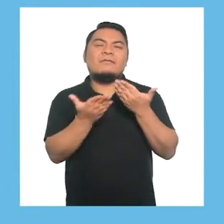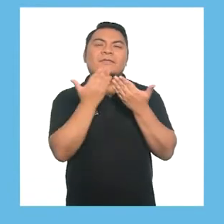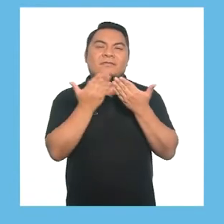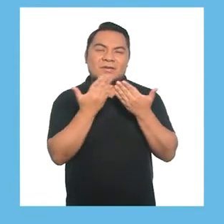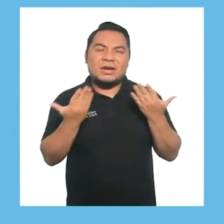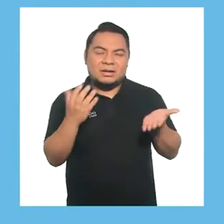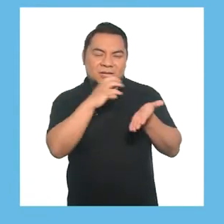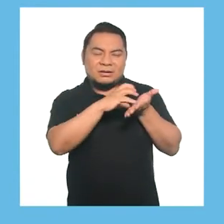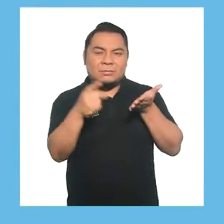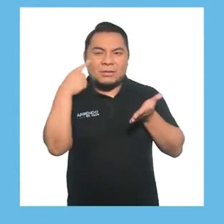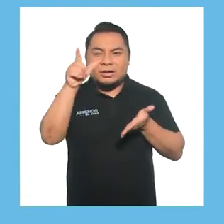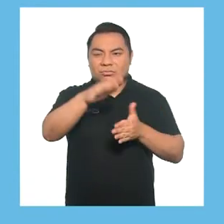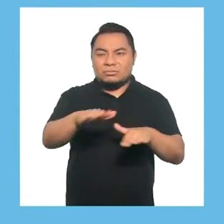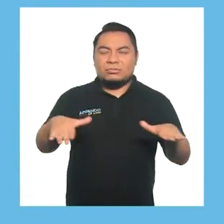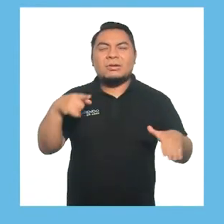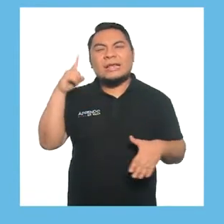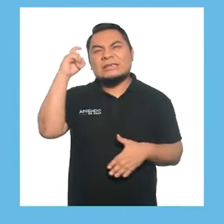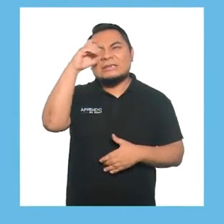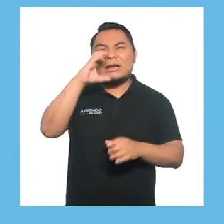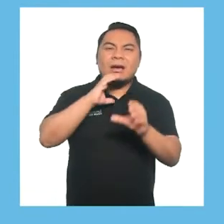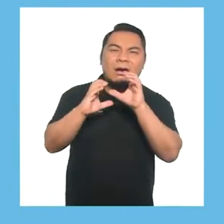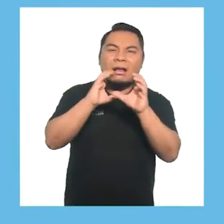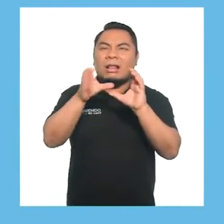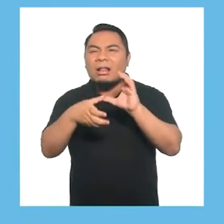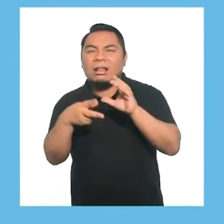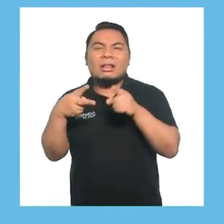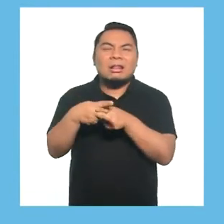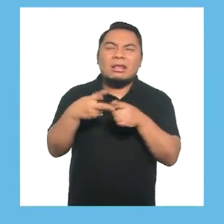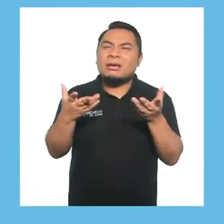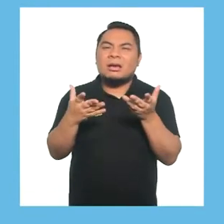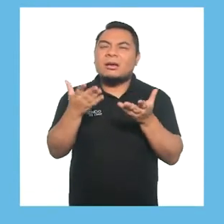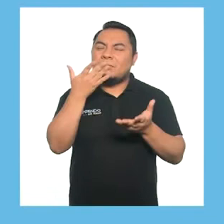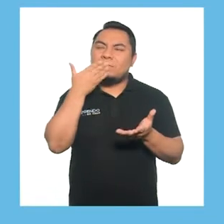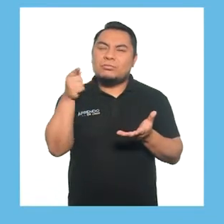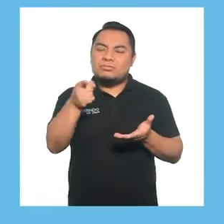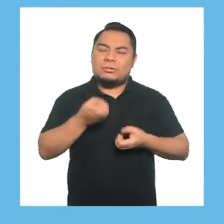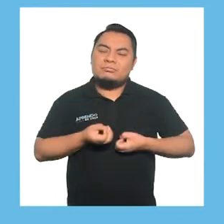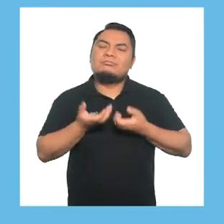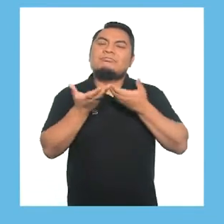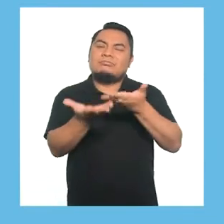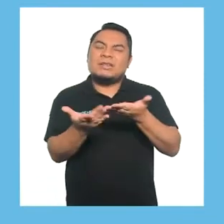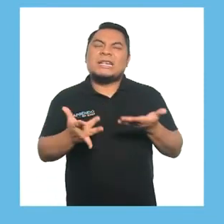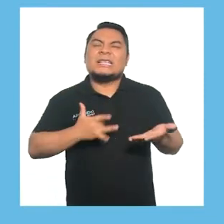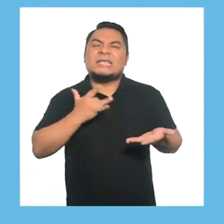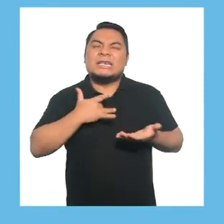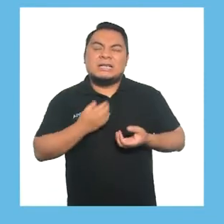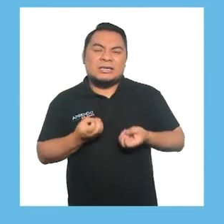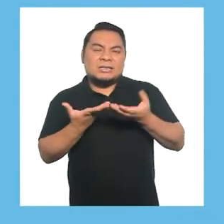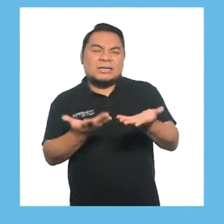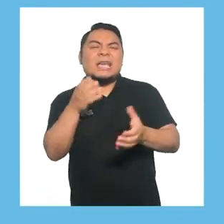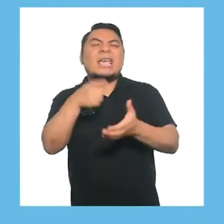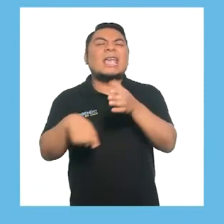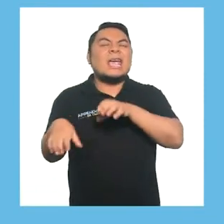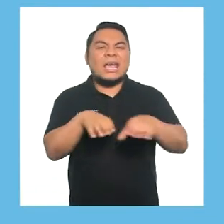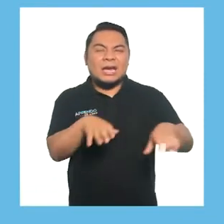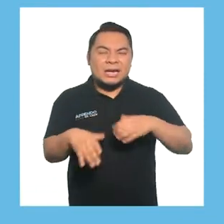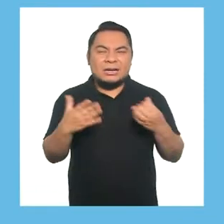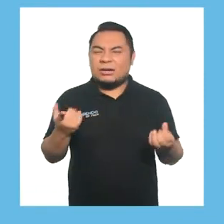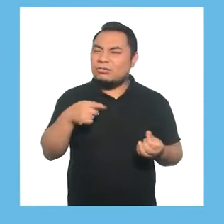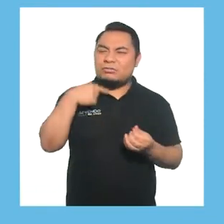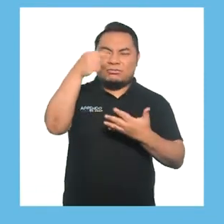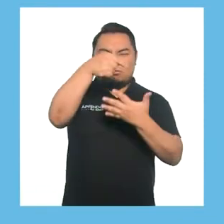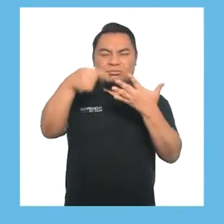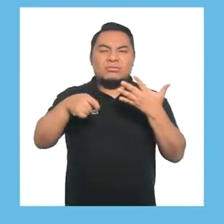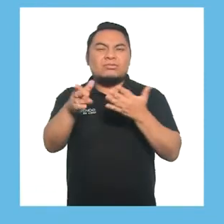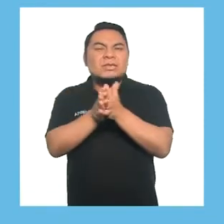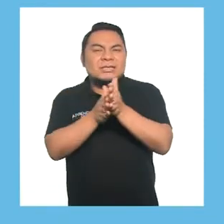con dificultades comunicativas para expresar lo que quieren, lo que sienten, lo que hacen y en